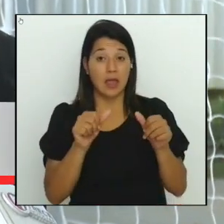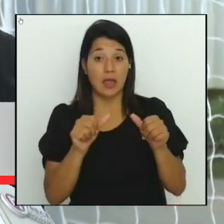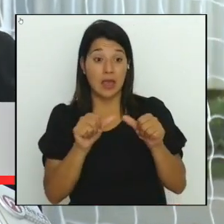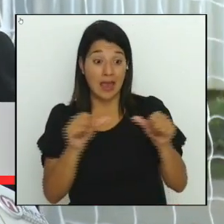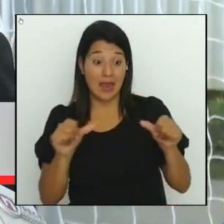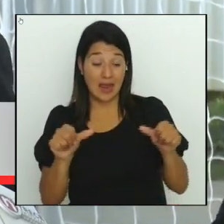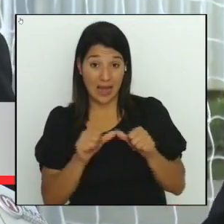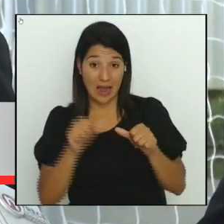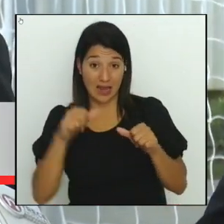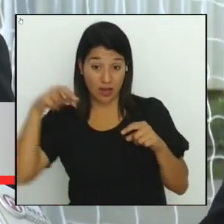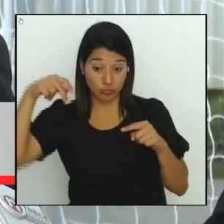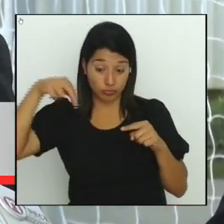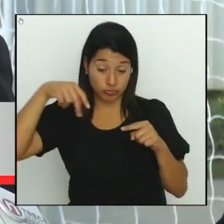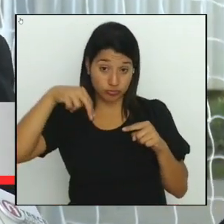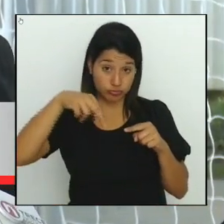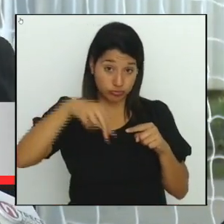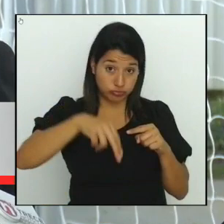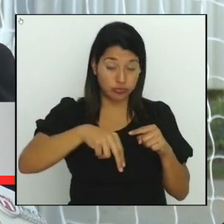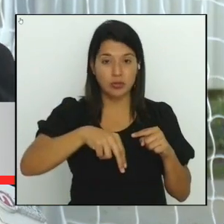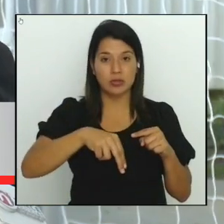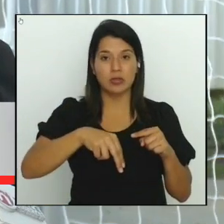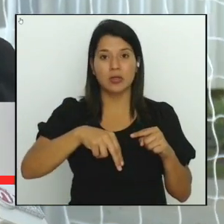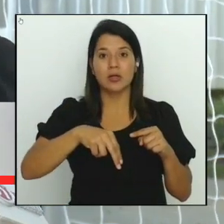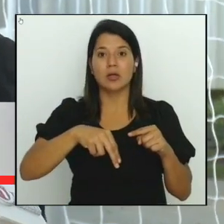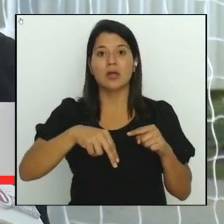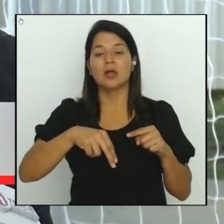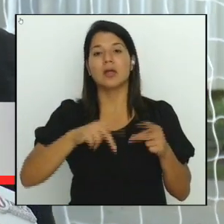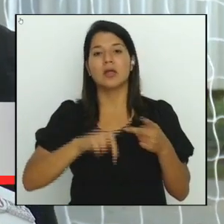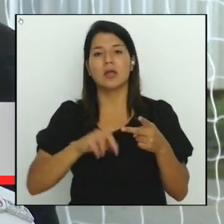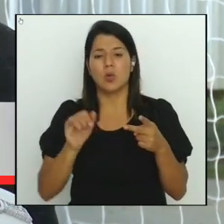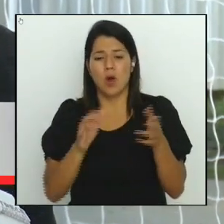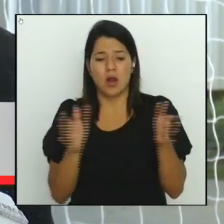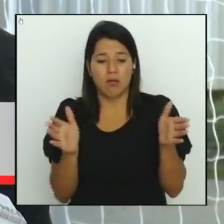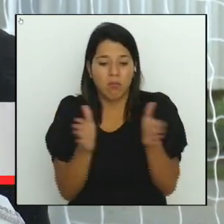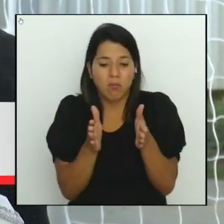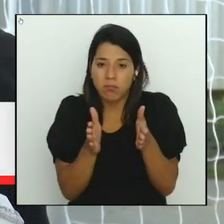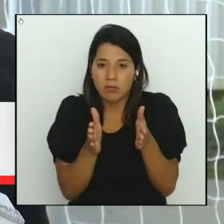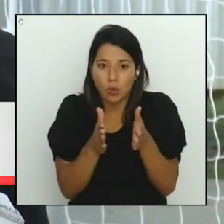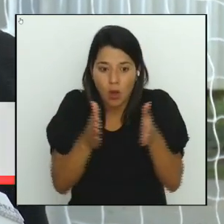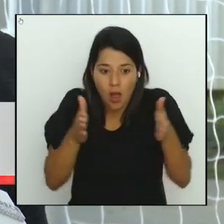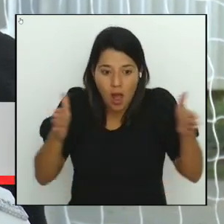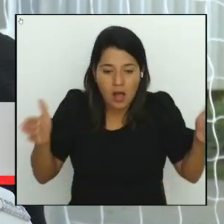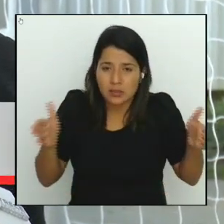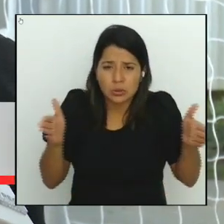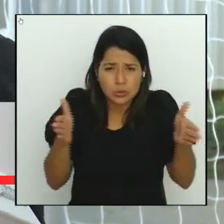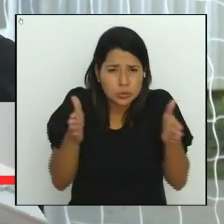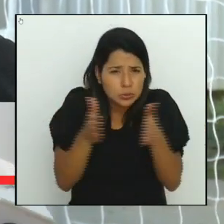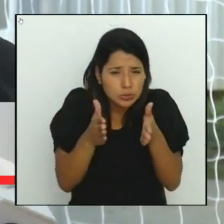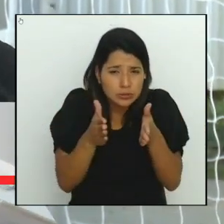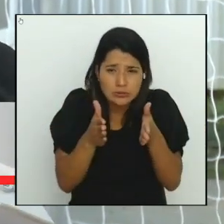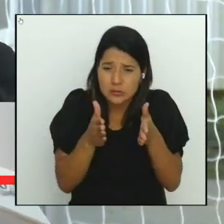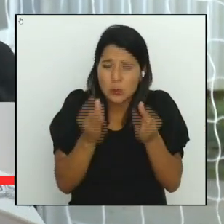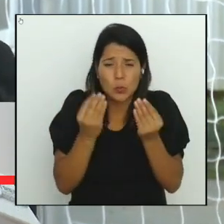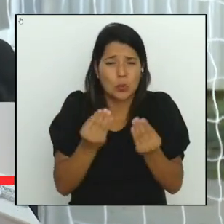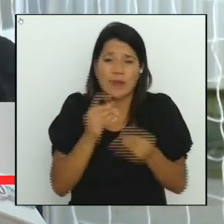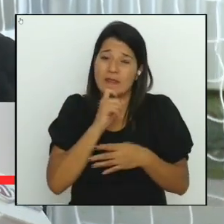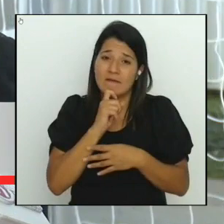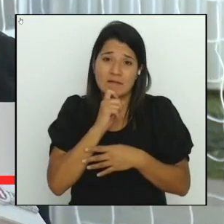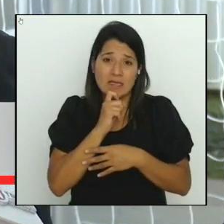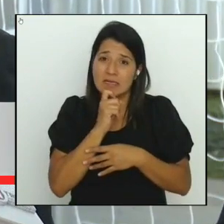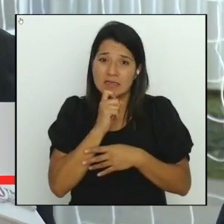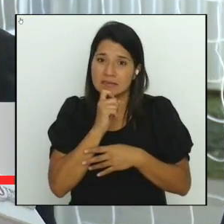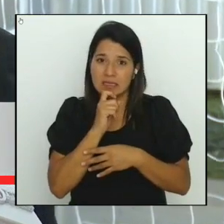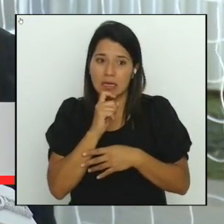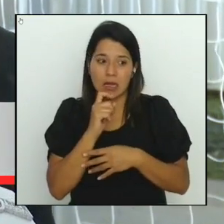la huella que tiene, el espacio, diámetro de cada una de ellas, dificulta muchísimo la maniobra del accional policial en caso de diversas